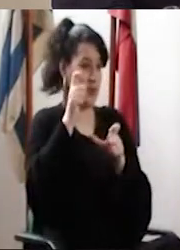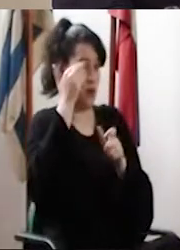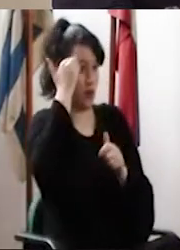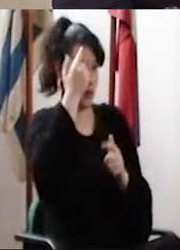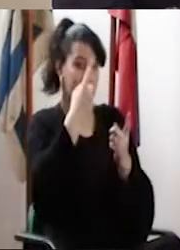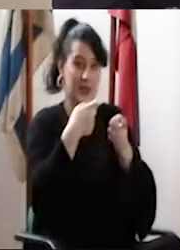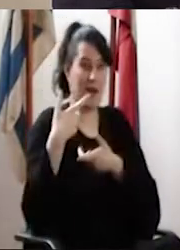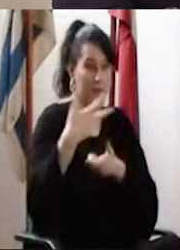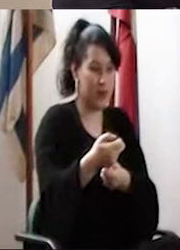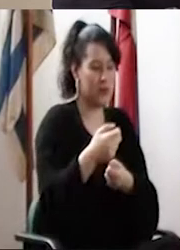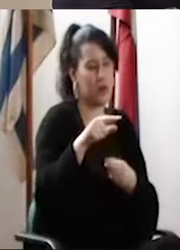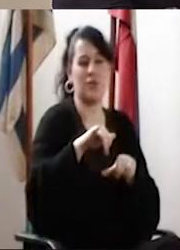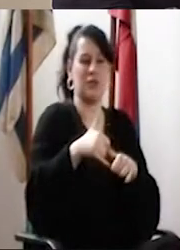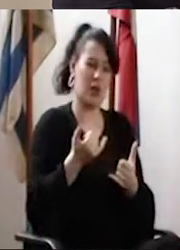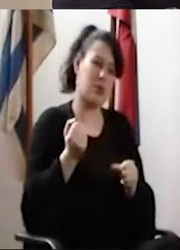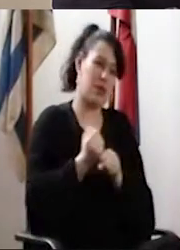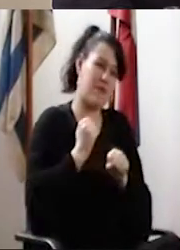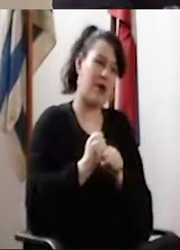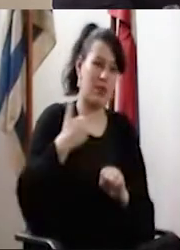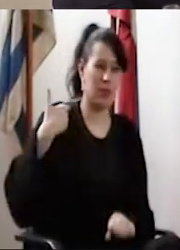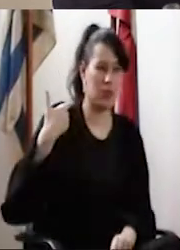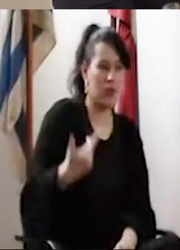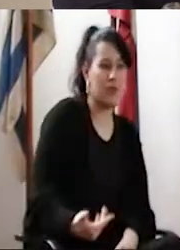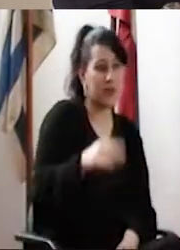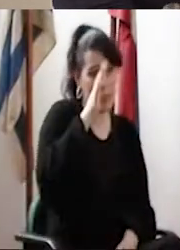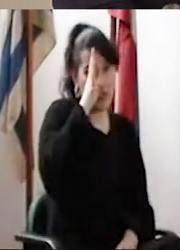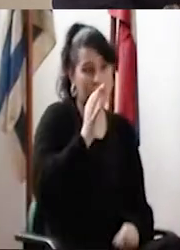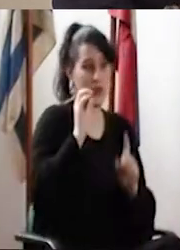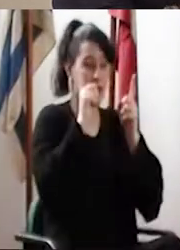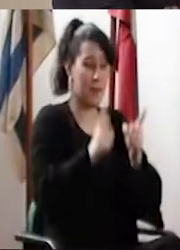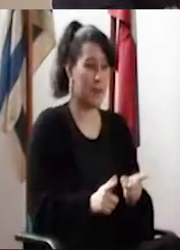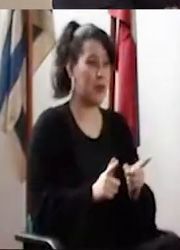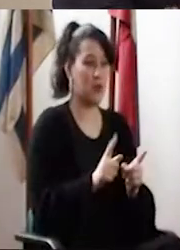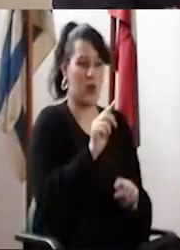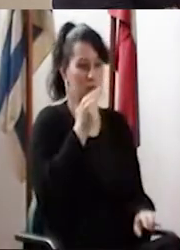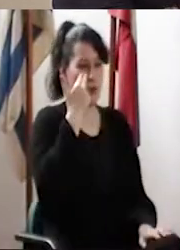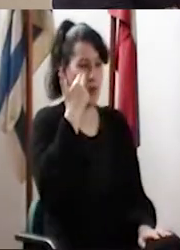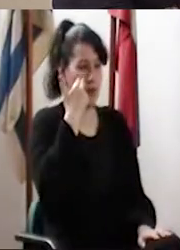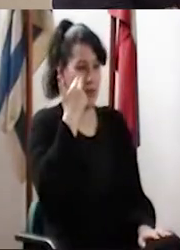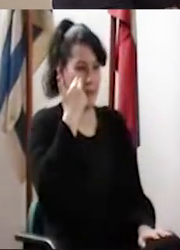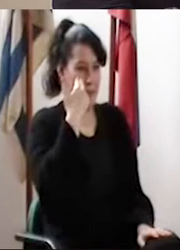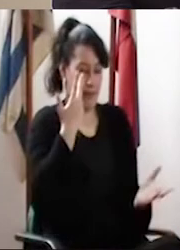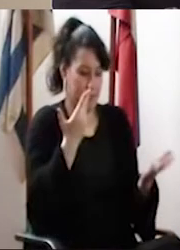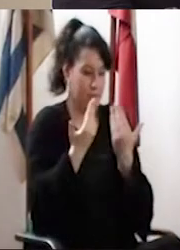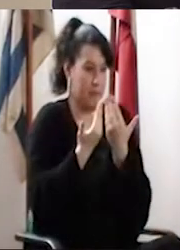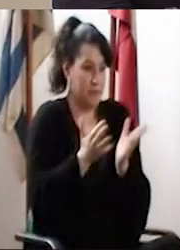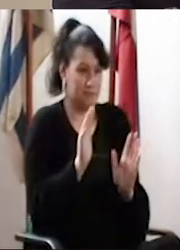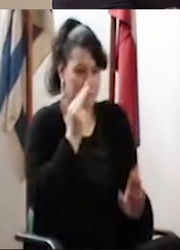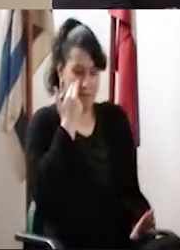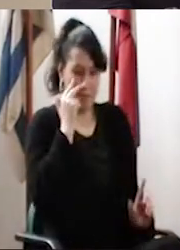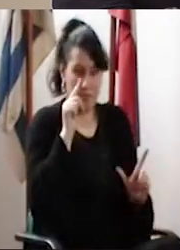para los docentes que están en esas unidades de apoyo. En eso se venimos trabajando y creo que también no sería un problema